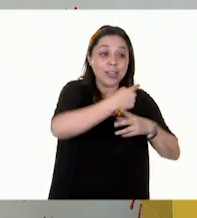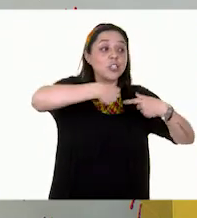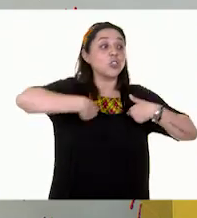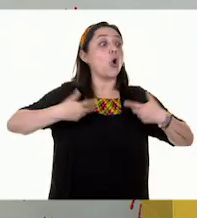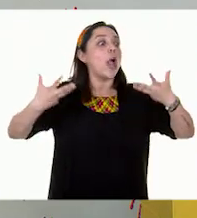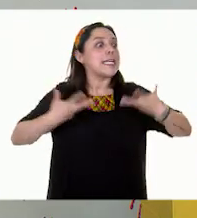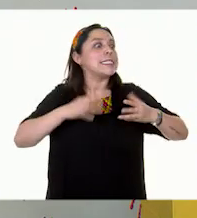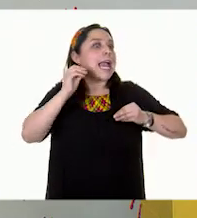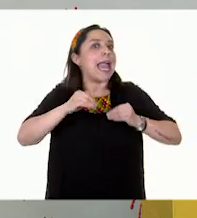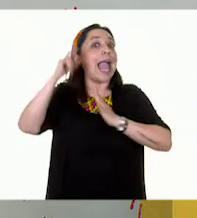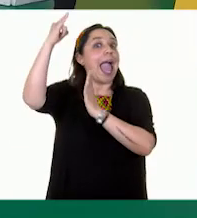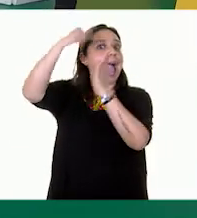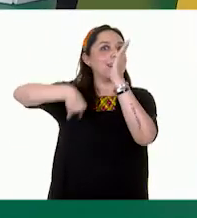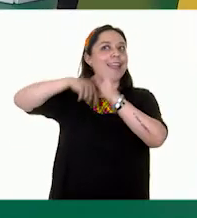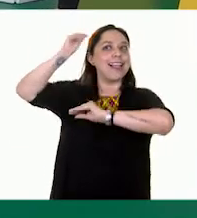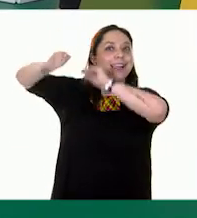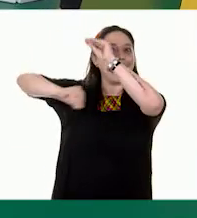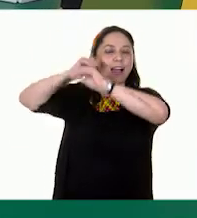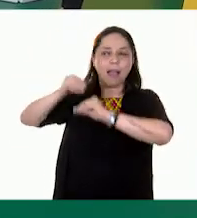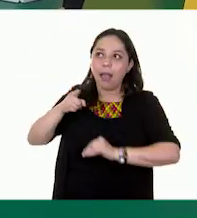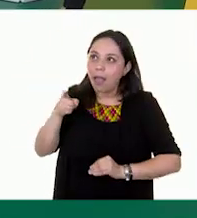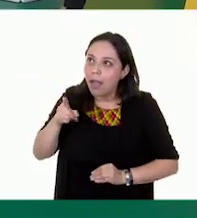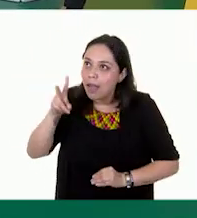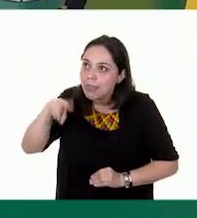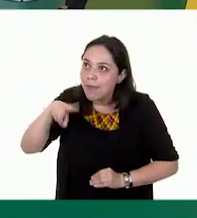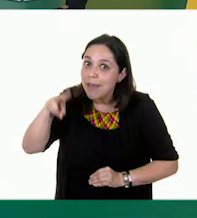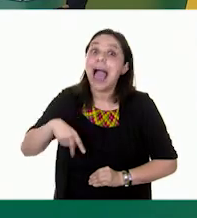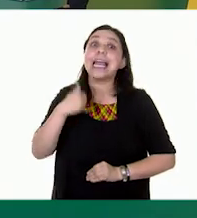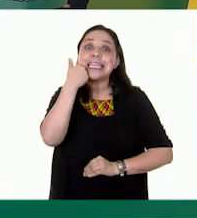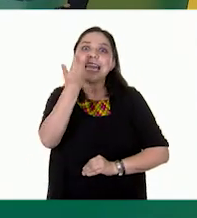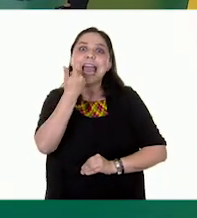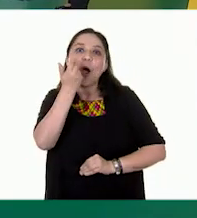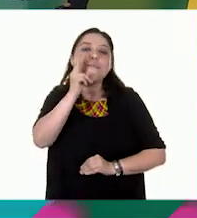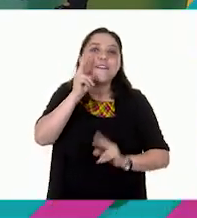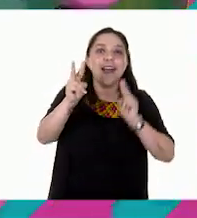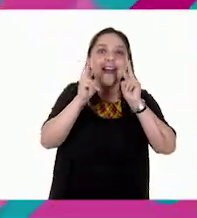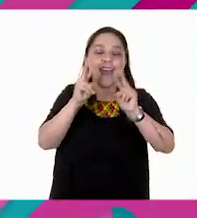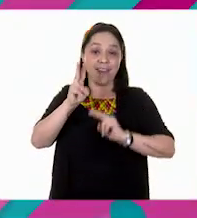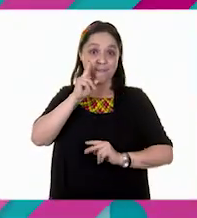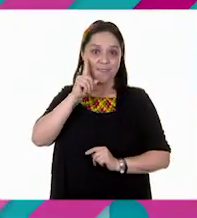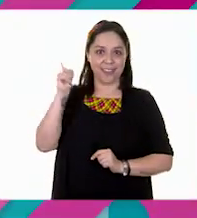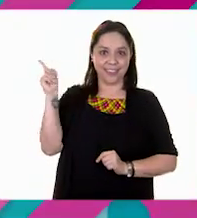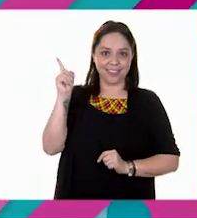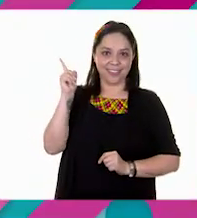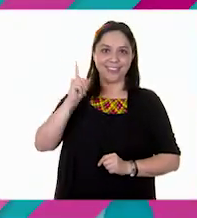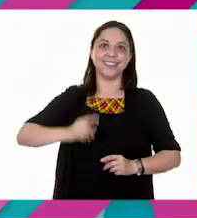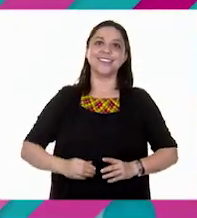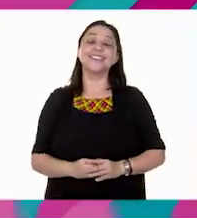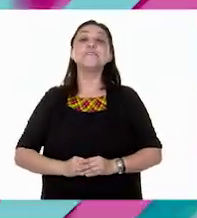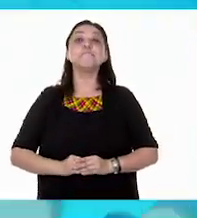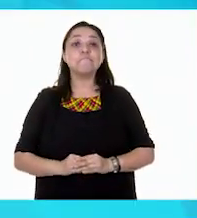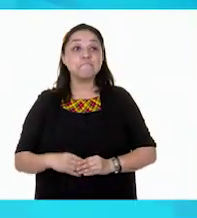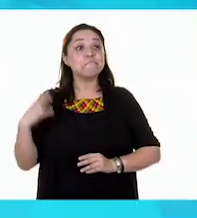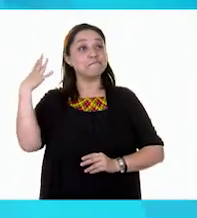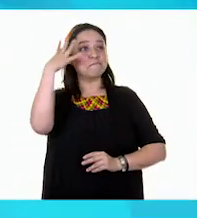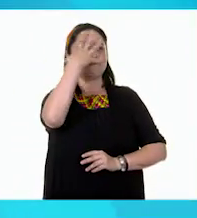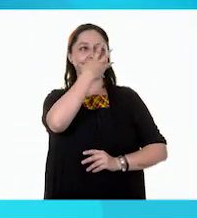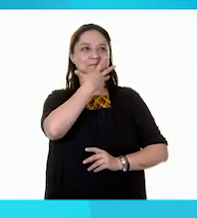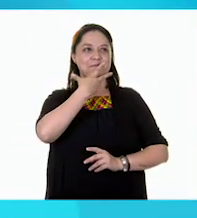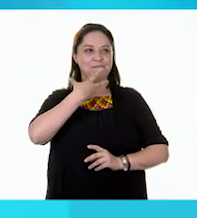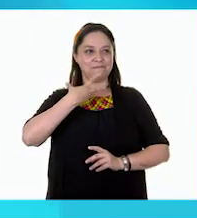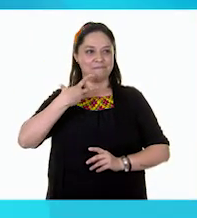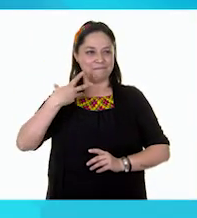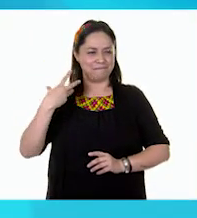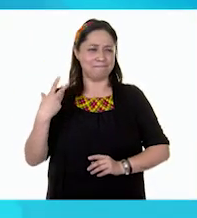para nuestra campaña, Gloria. ¿En serio? Sí. Ay, quiero verlo, quiero verlo. Ay, qué bonito. Guau,